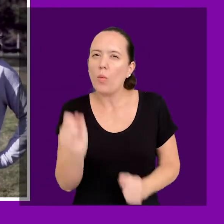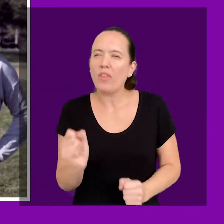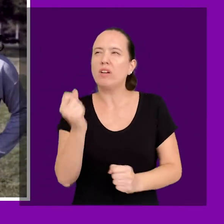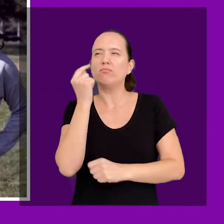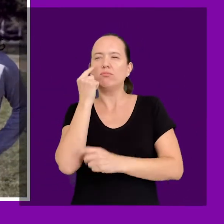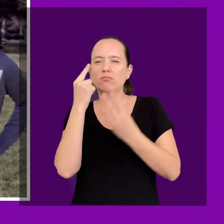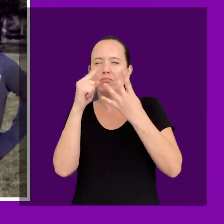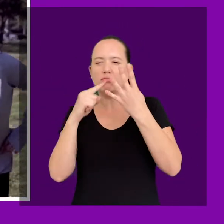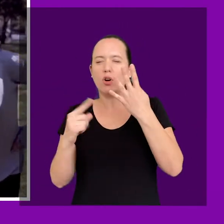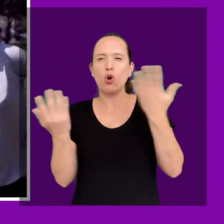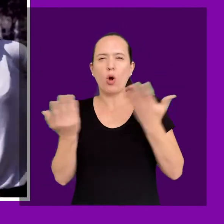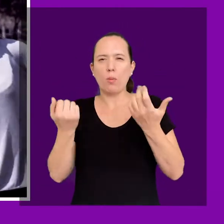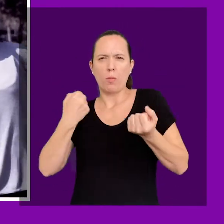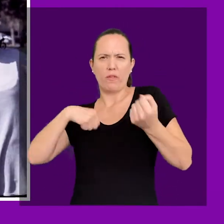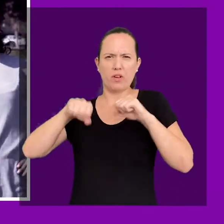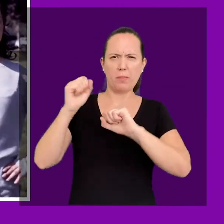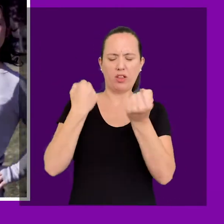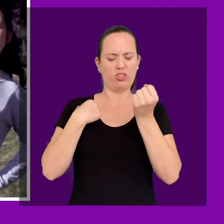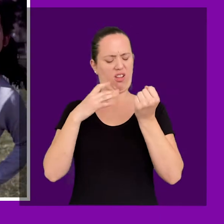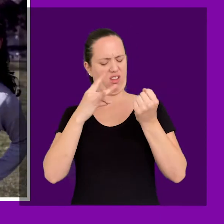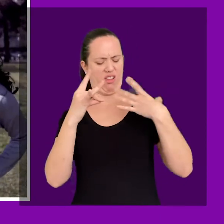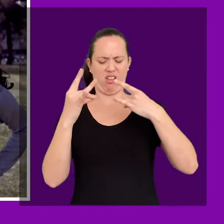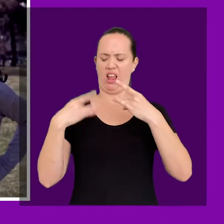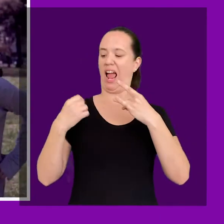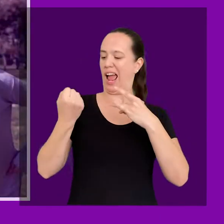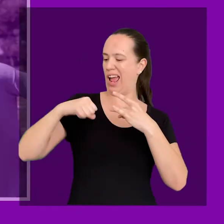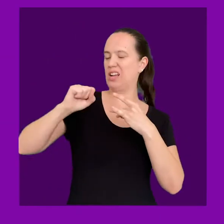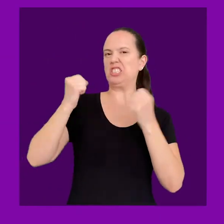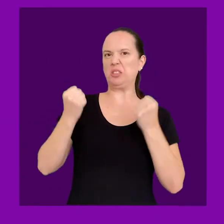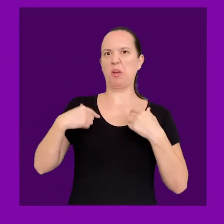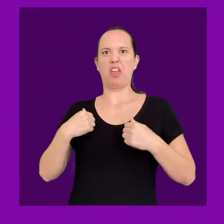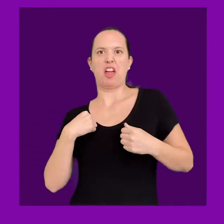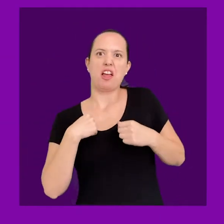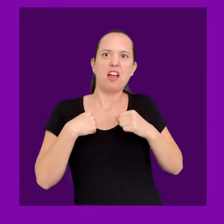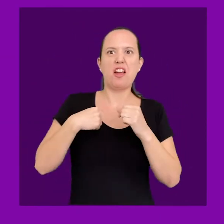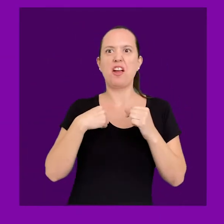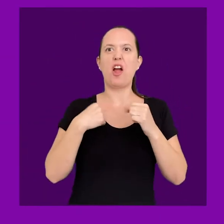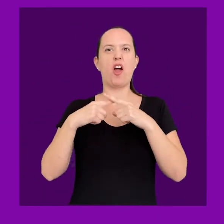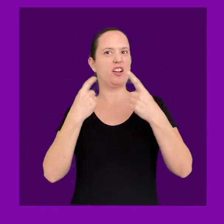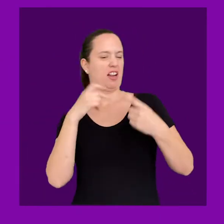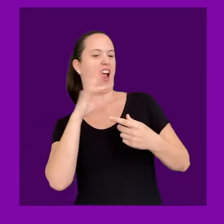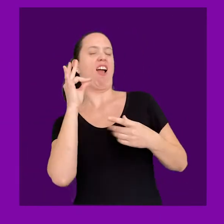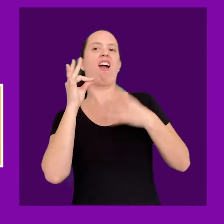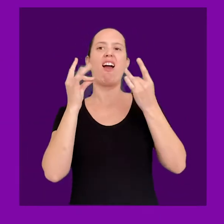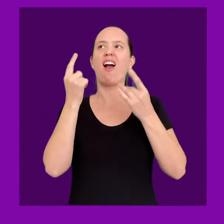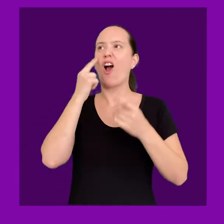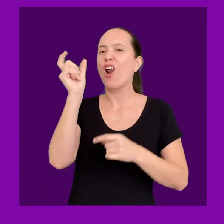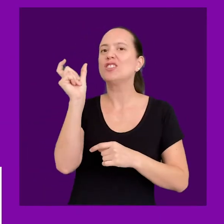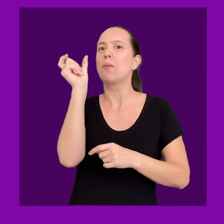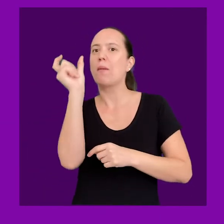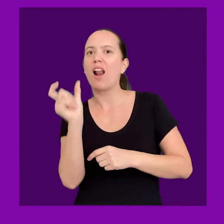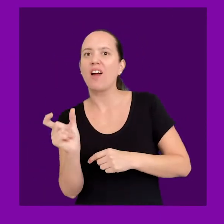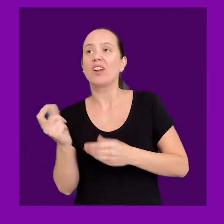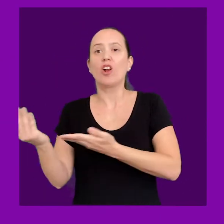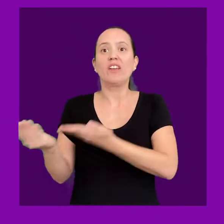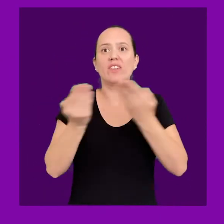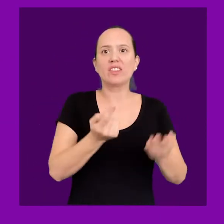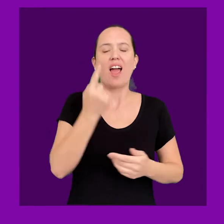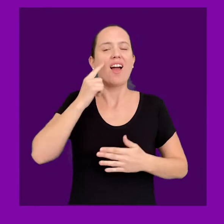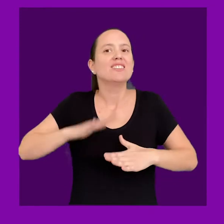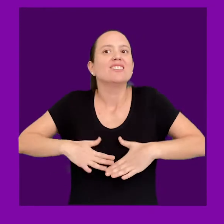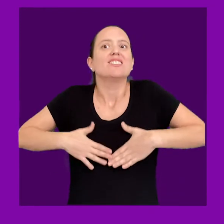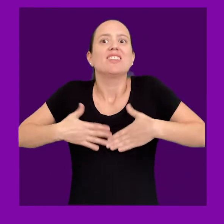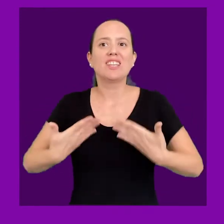le integraremos las posibilidades de movimiento que acabamos de identificar. Nos dejaremos llevar por el lenguaje de la danza que nos invita a